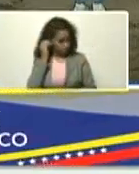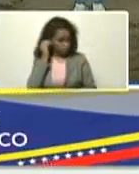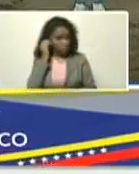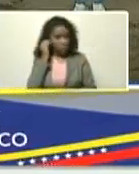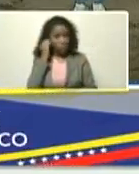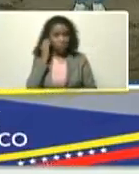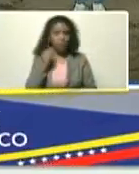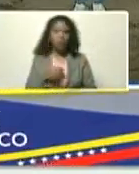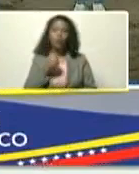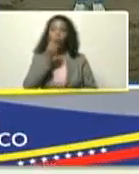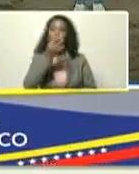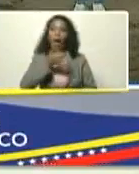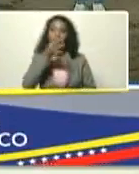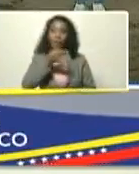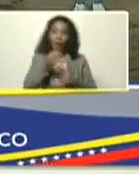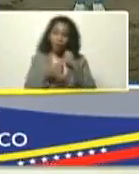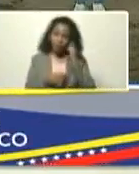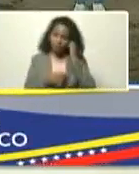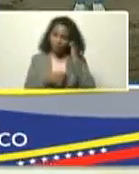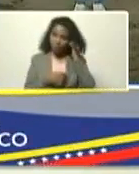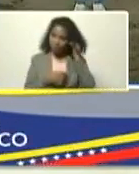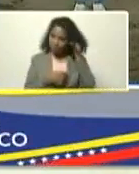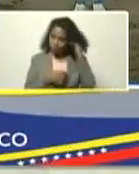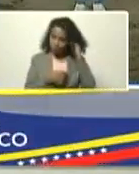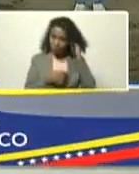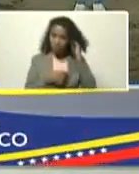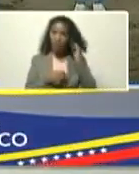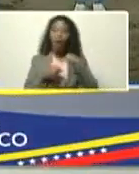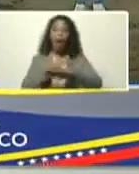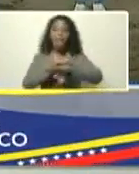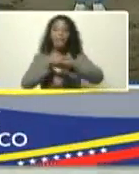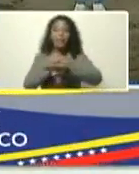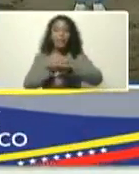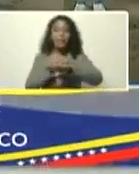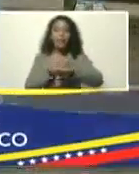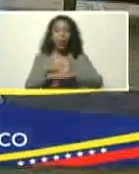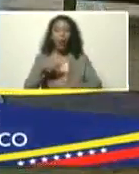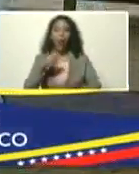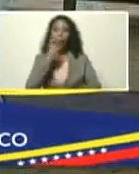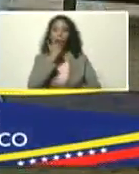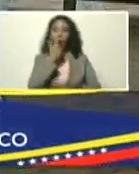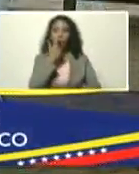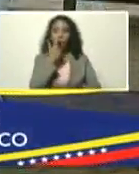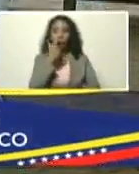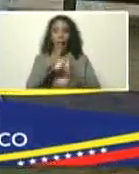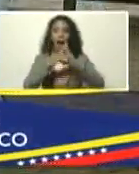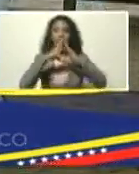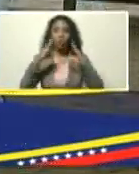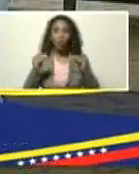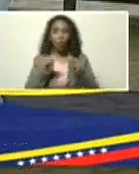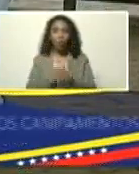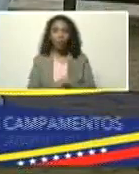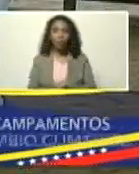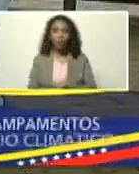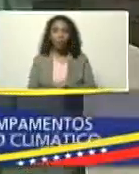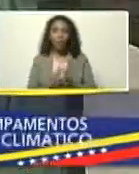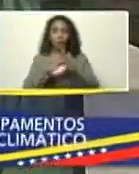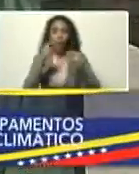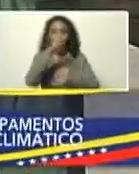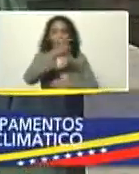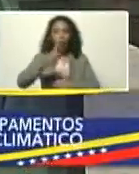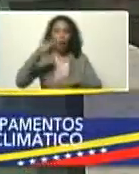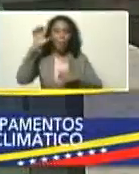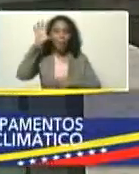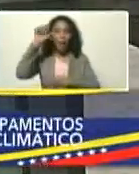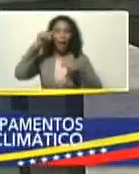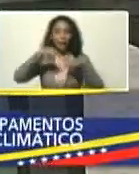Buenas tardes, al ministro José, al ministro Reverol, y a toda, toda la gente del país,